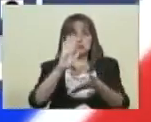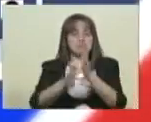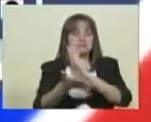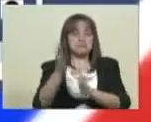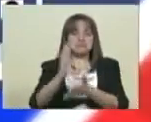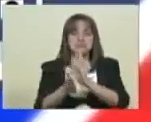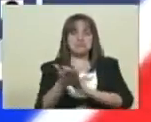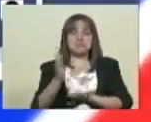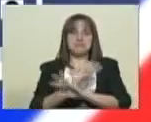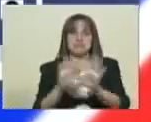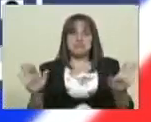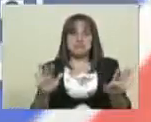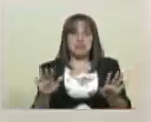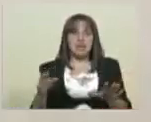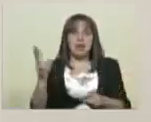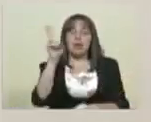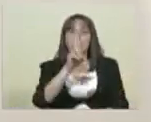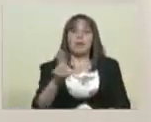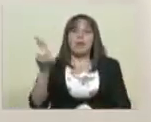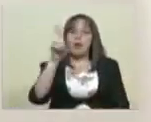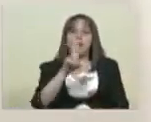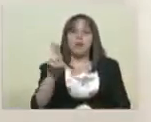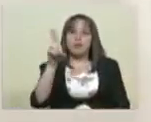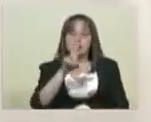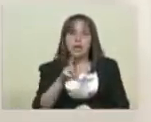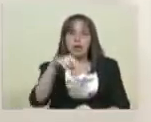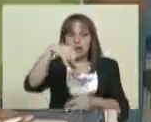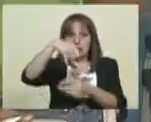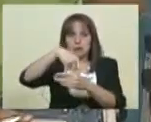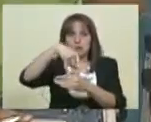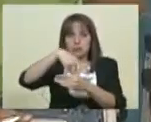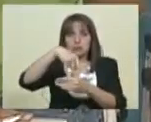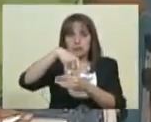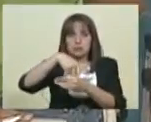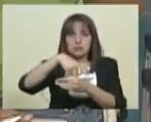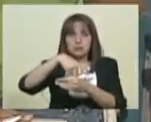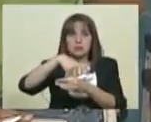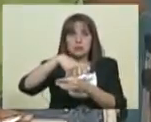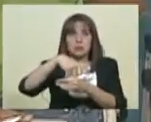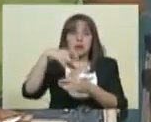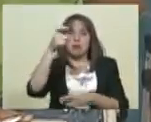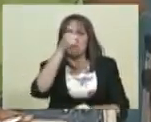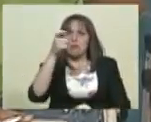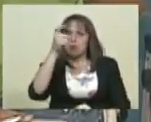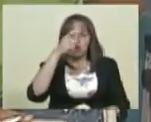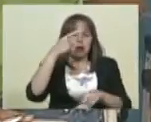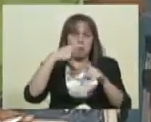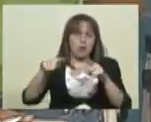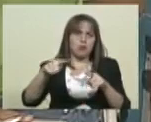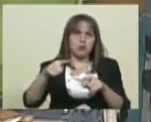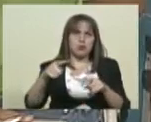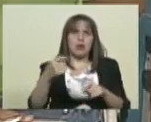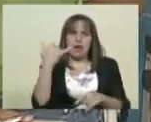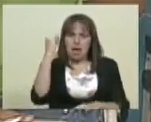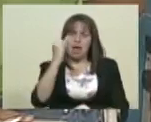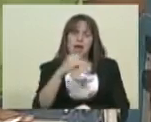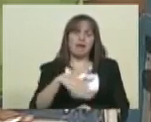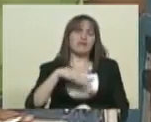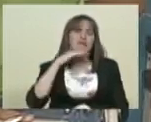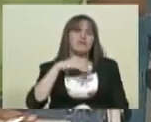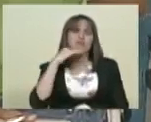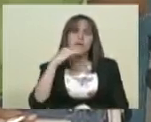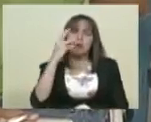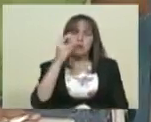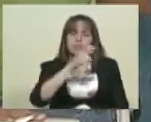ahora vamos a utilizar, si continuamos con la tinta indeleble, vamos a buscar nosotros proveedores que ya han salido por ahí, tenemos unos